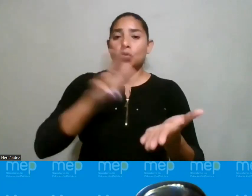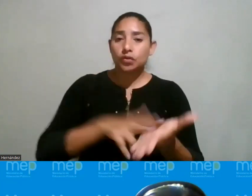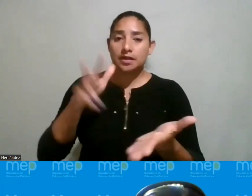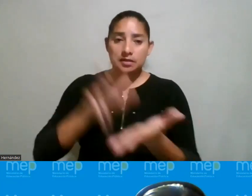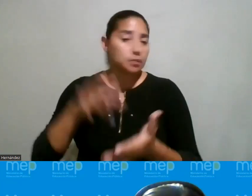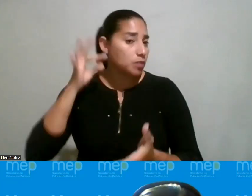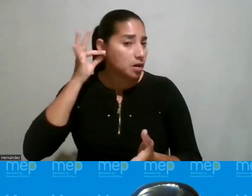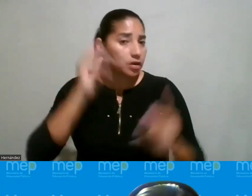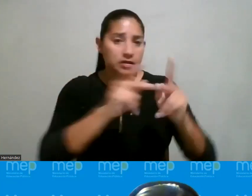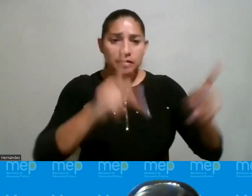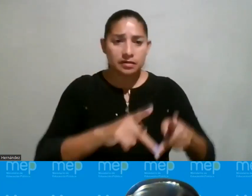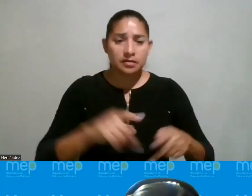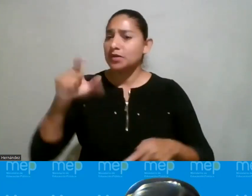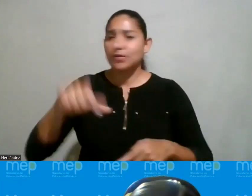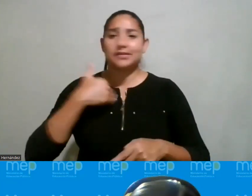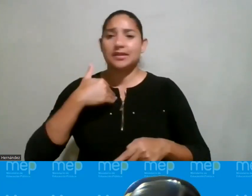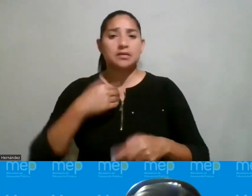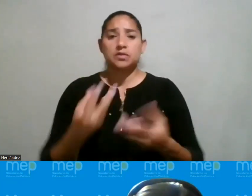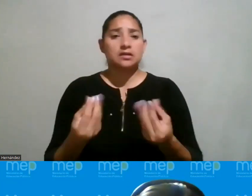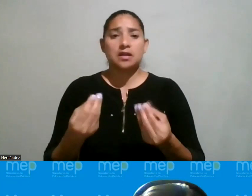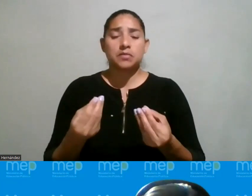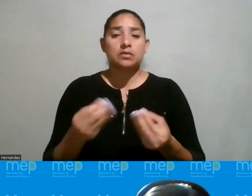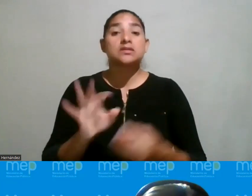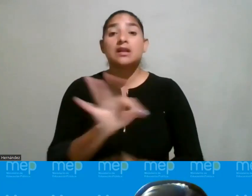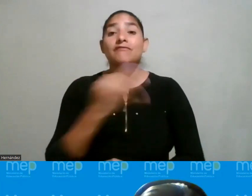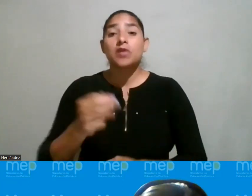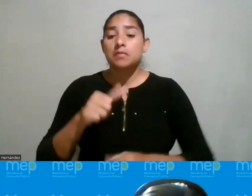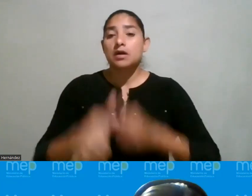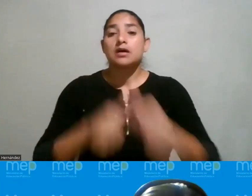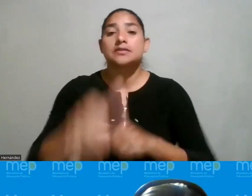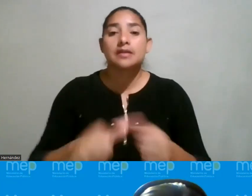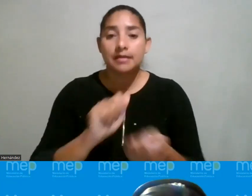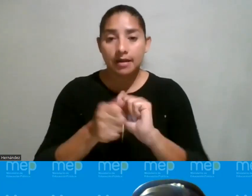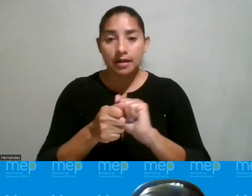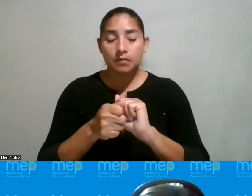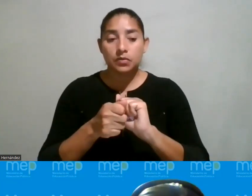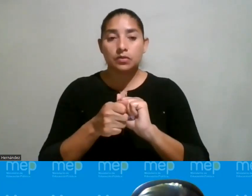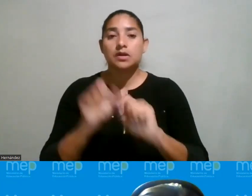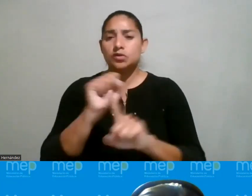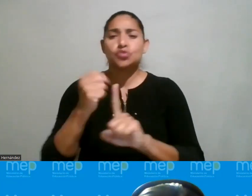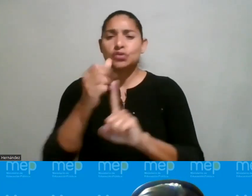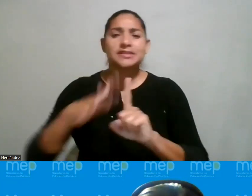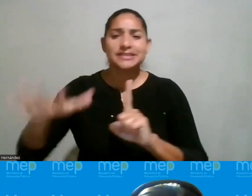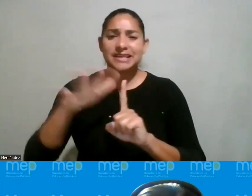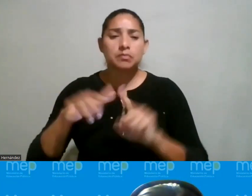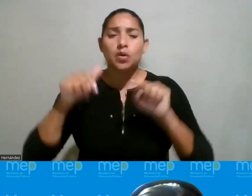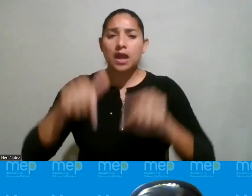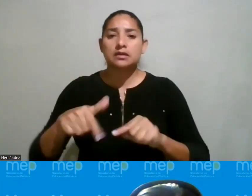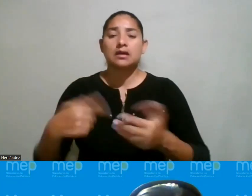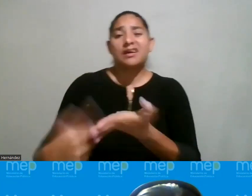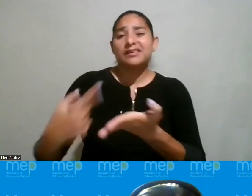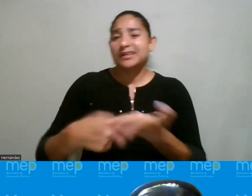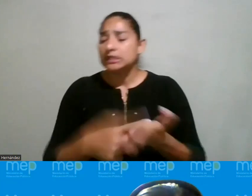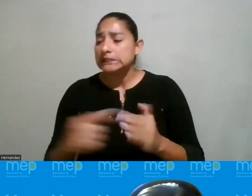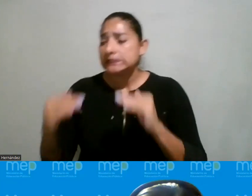para mujeres todas esas cosas no tenemos que tenerle miedo esa es la forma de acelerar ese cambio en la sociedad y yo no sé por qué aquí tenemos tanto debate con